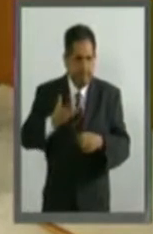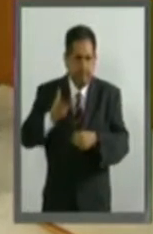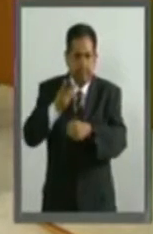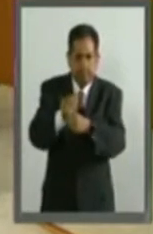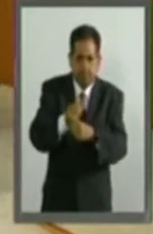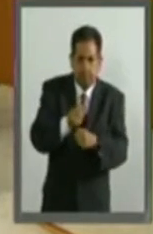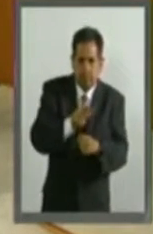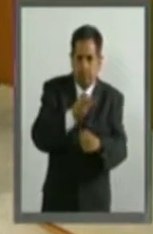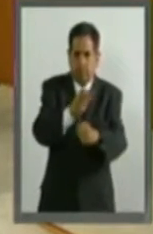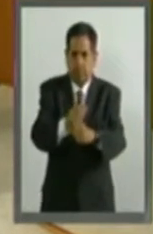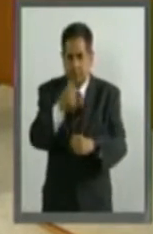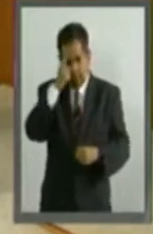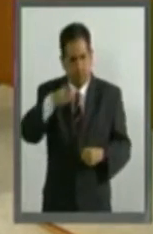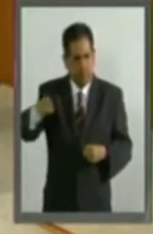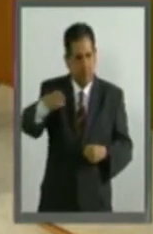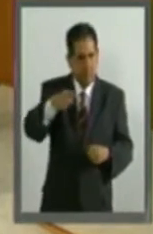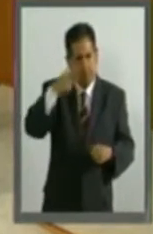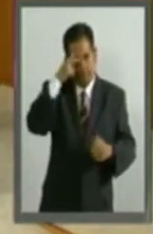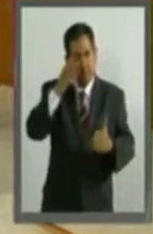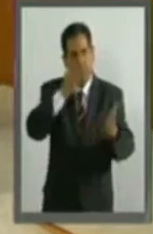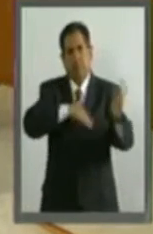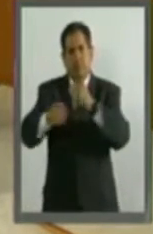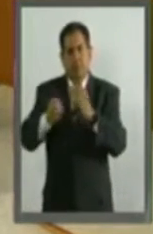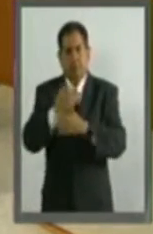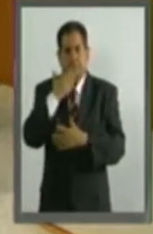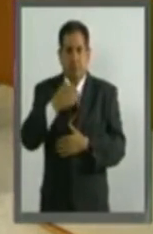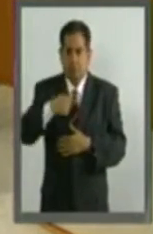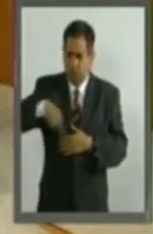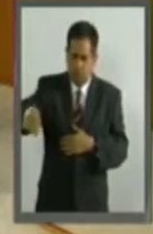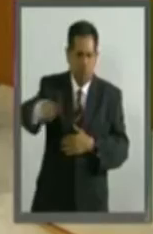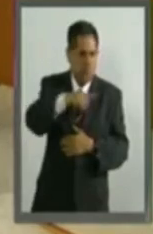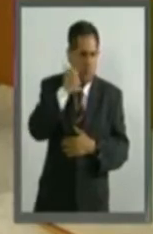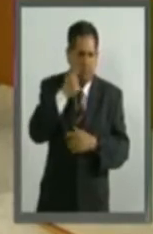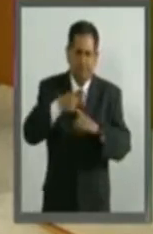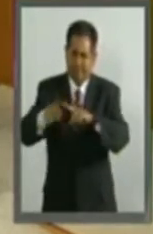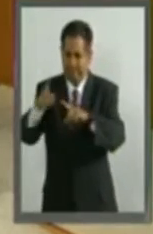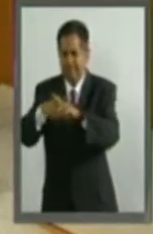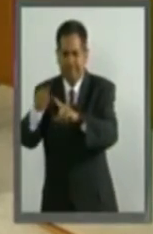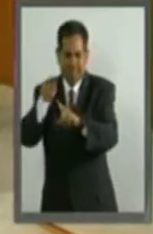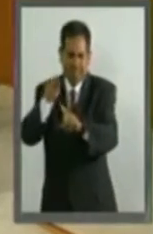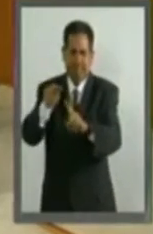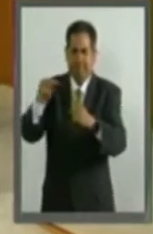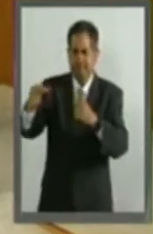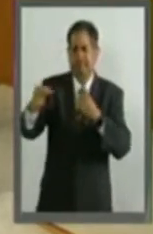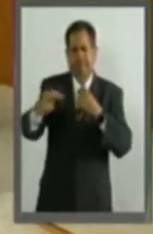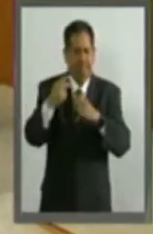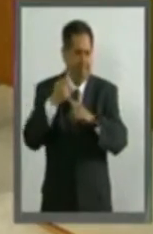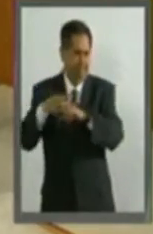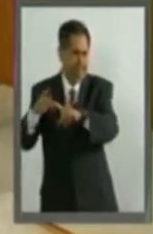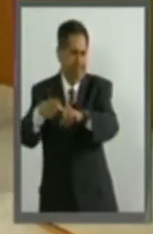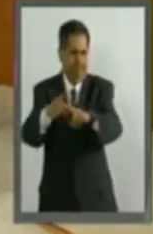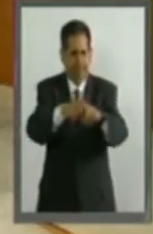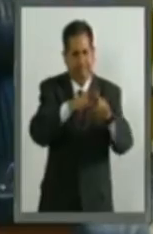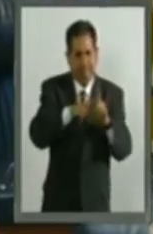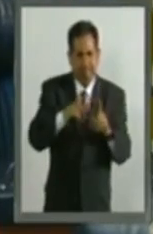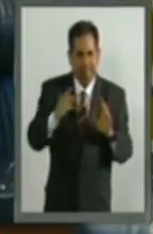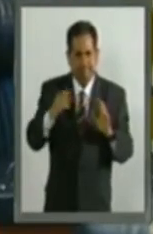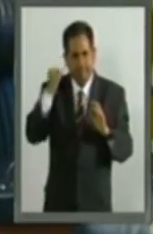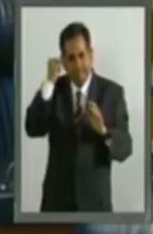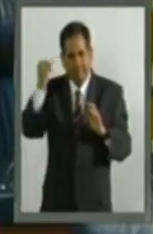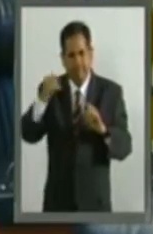arena para que a México le vaya bien, todos queremos desde muy distintas visiones, desde muy distintas